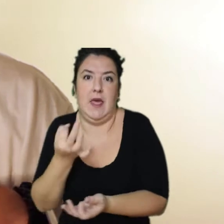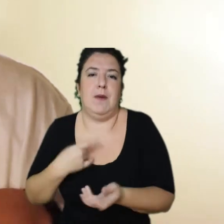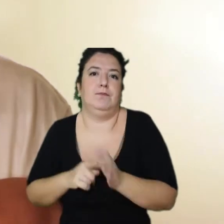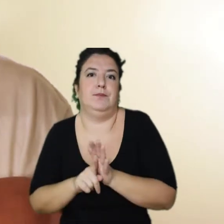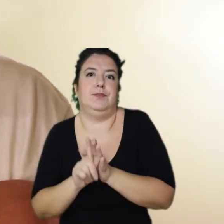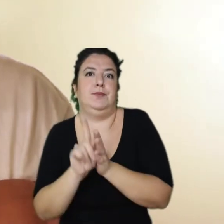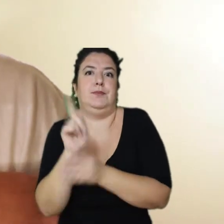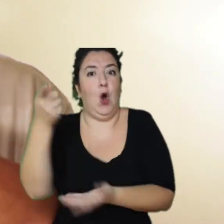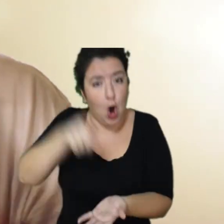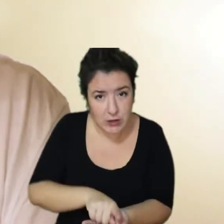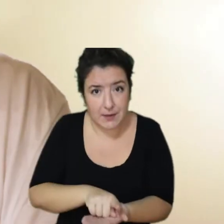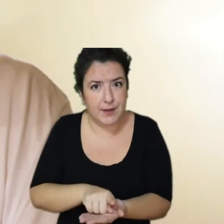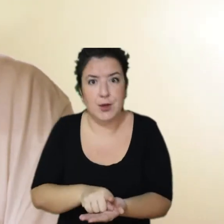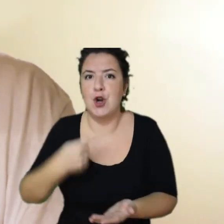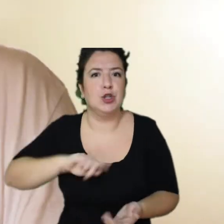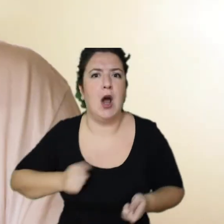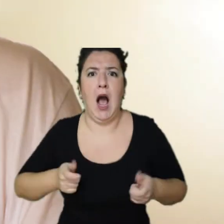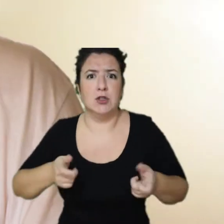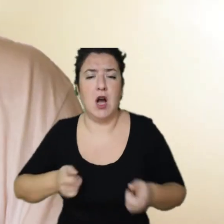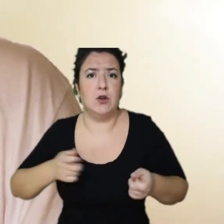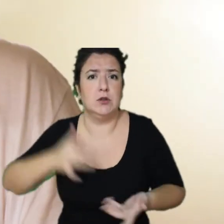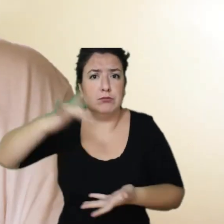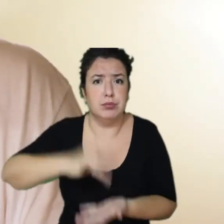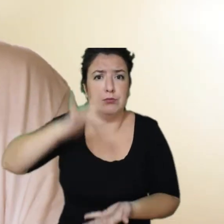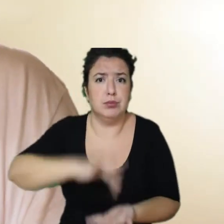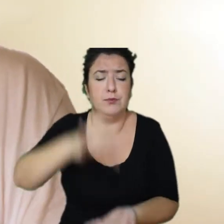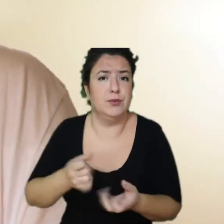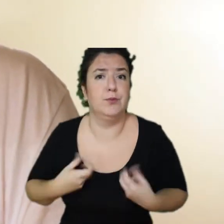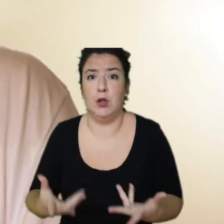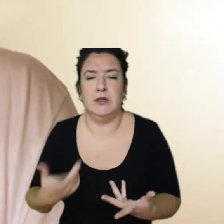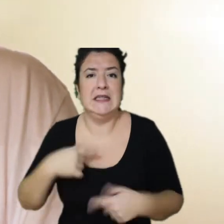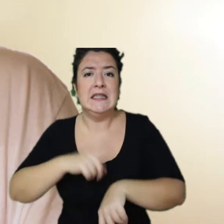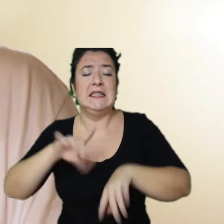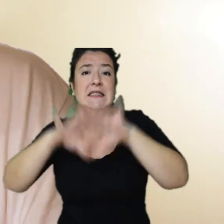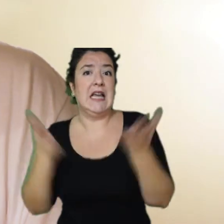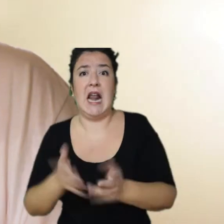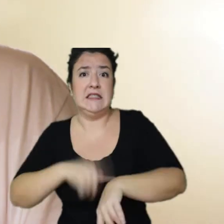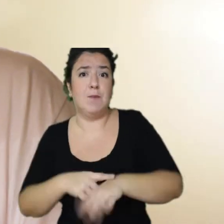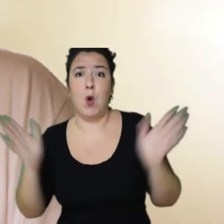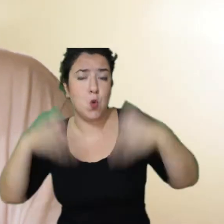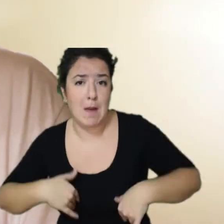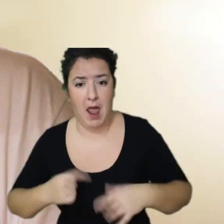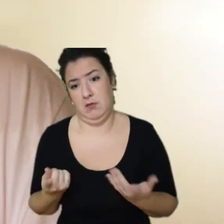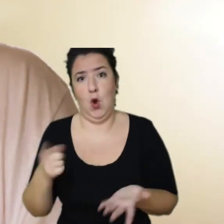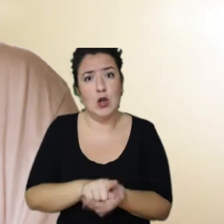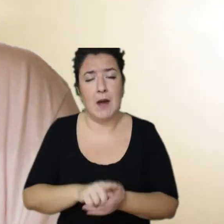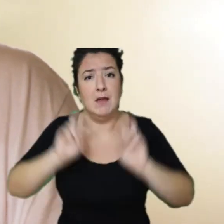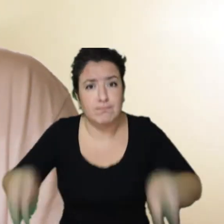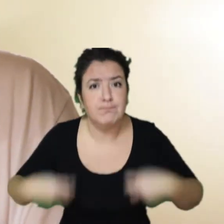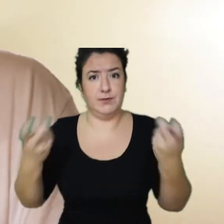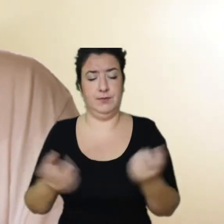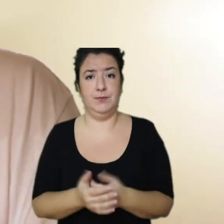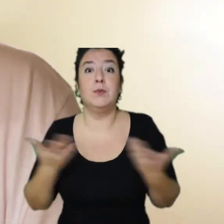gastando más rápido de lo que reponemos. Entonces, pues nuestros clientes de mañana a lo mejor no podrían tomar